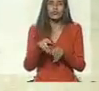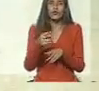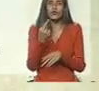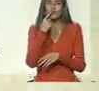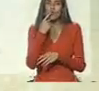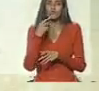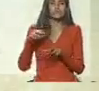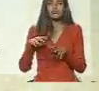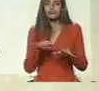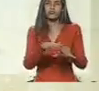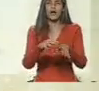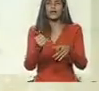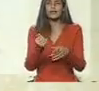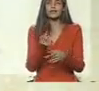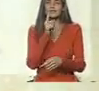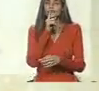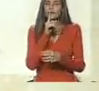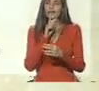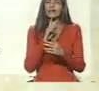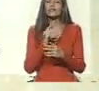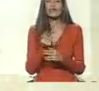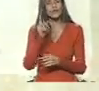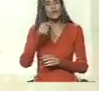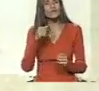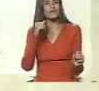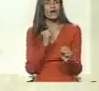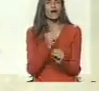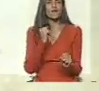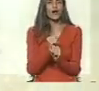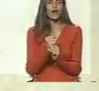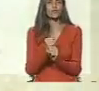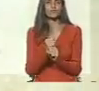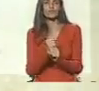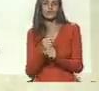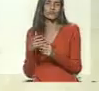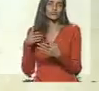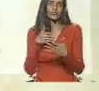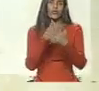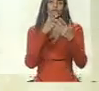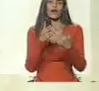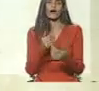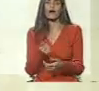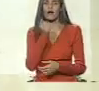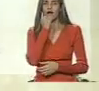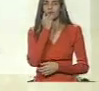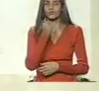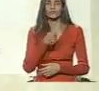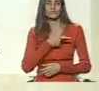silencio, pero haciendo el trabajo para combatir a la canalla mediática.